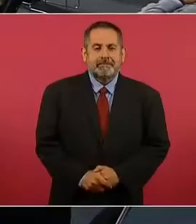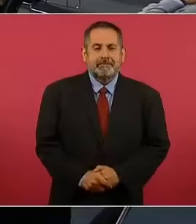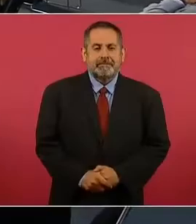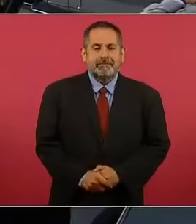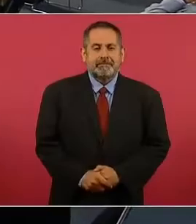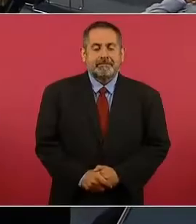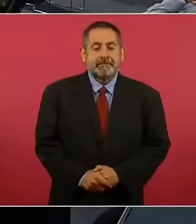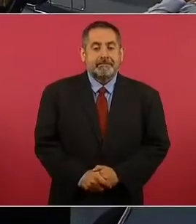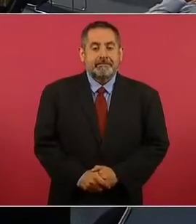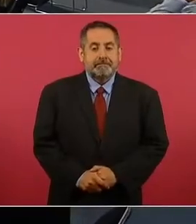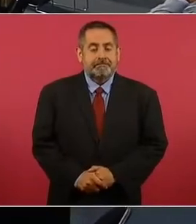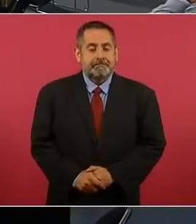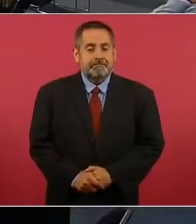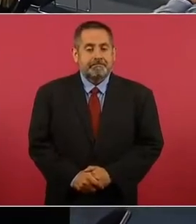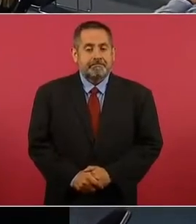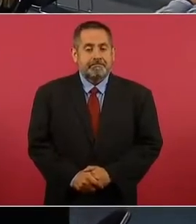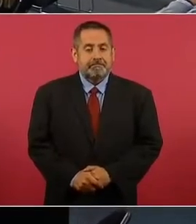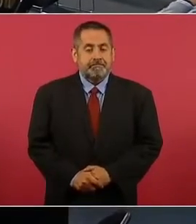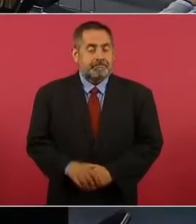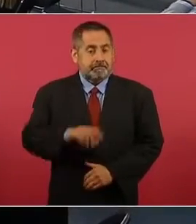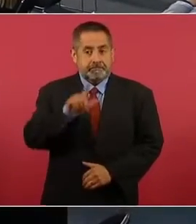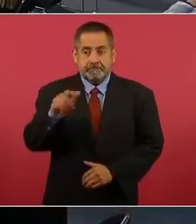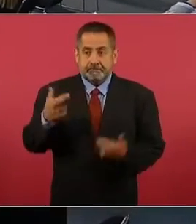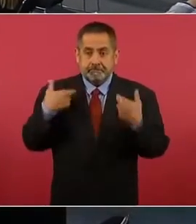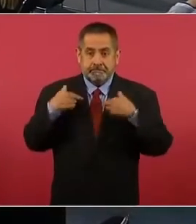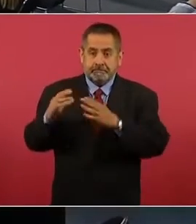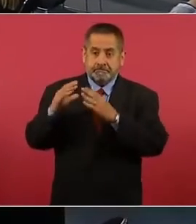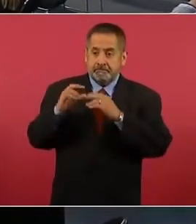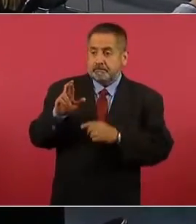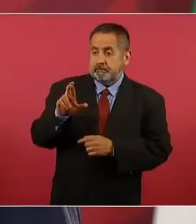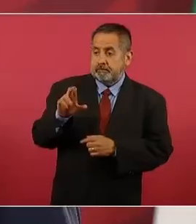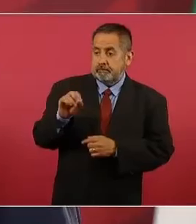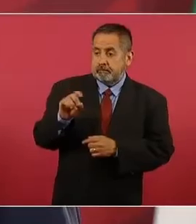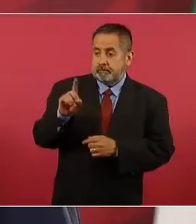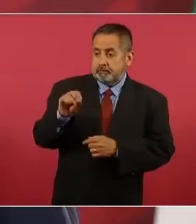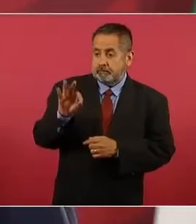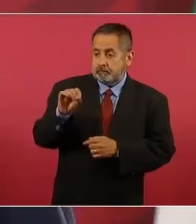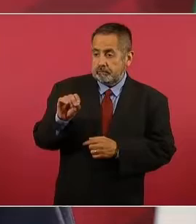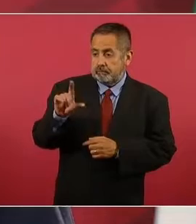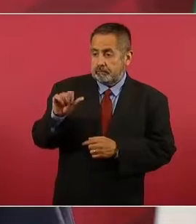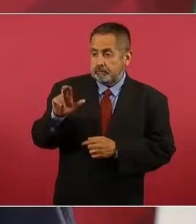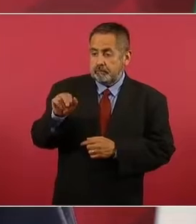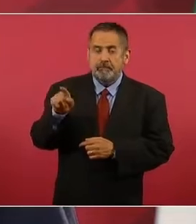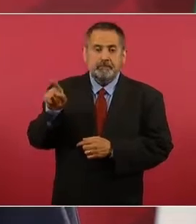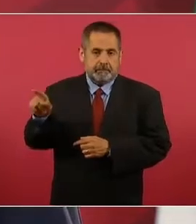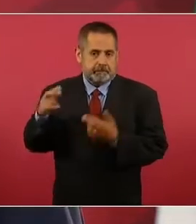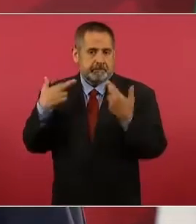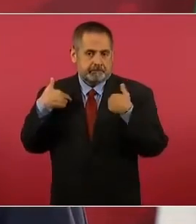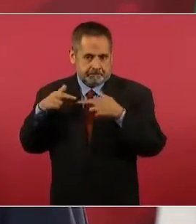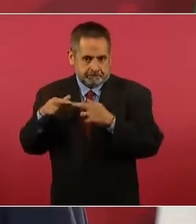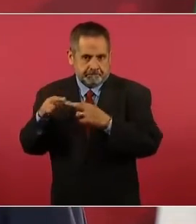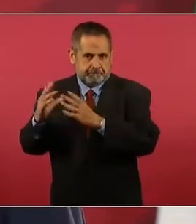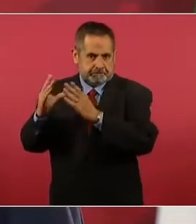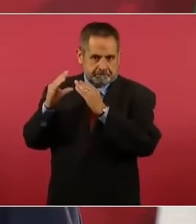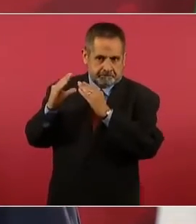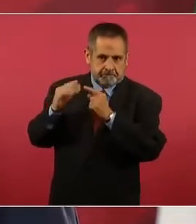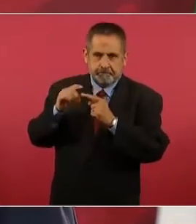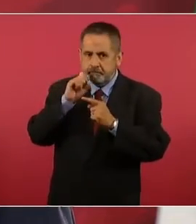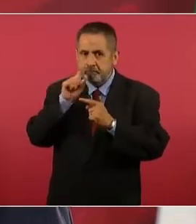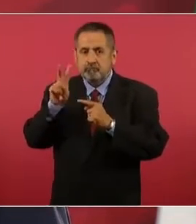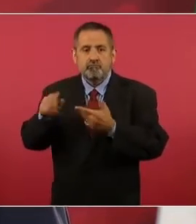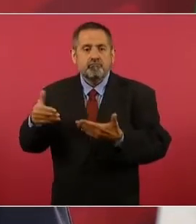Y mi maestro Rodolfo Lara Laguna, además de maestro, era